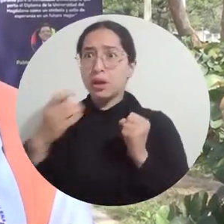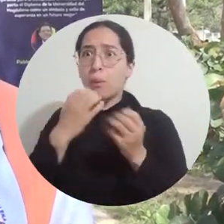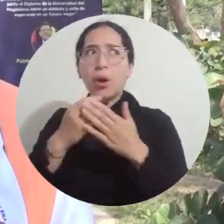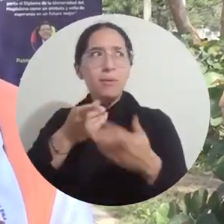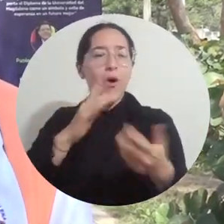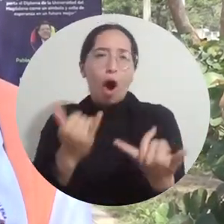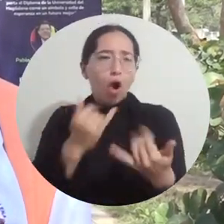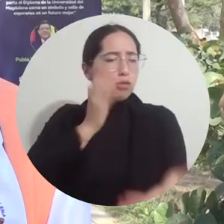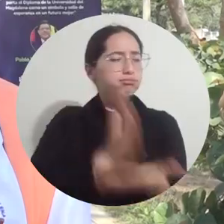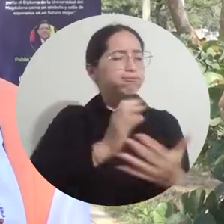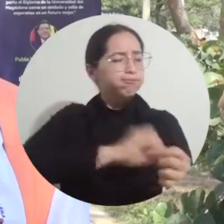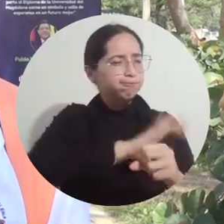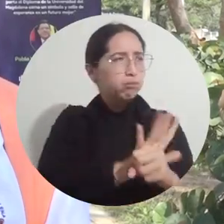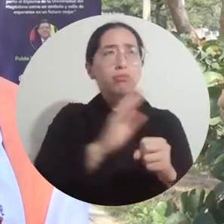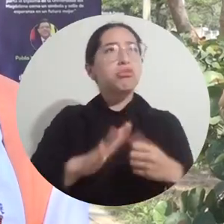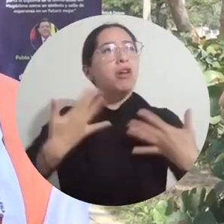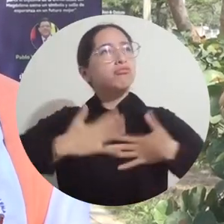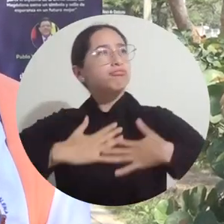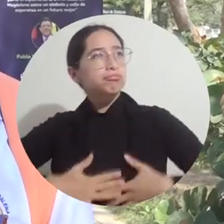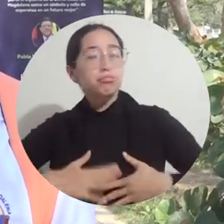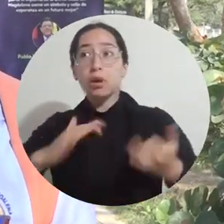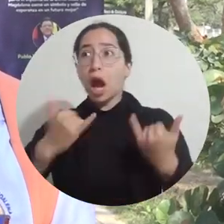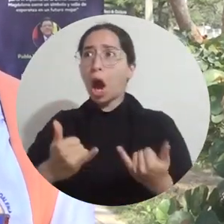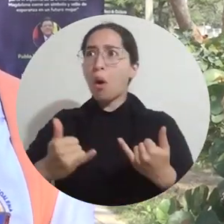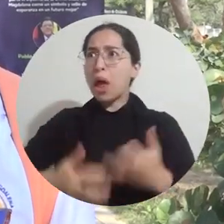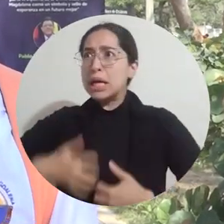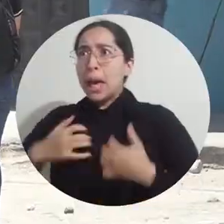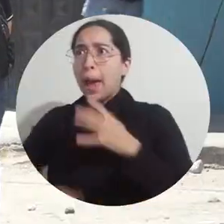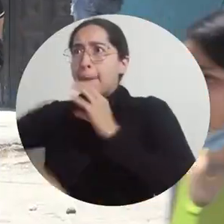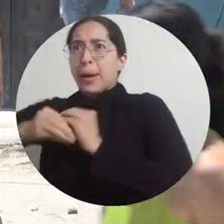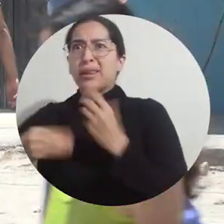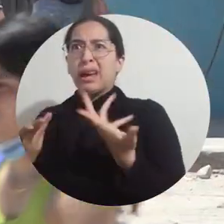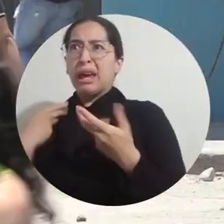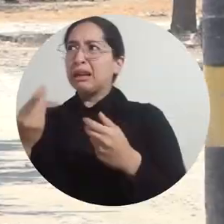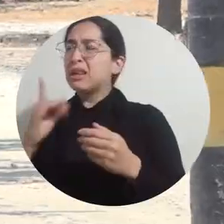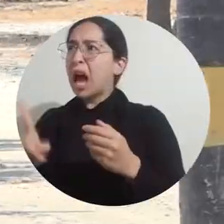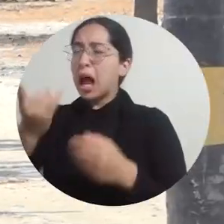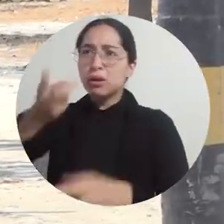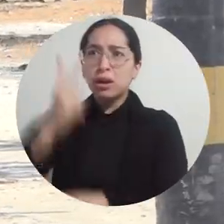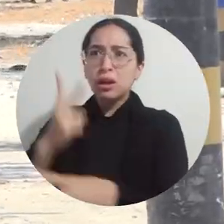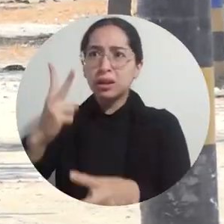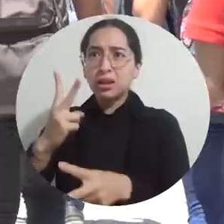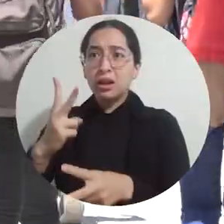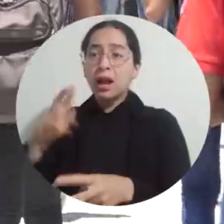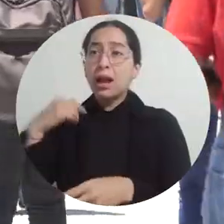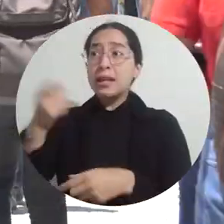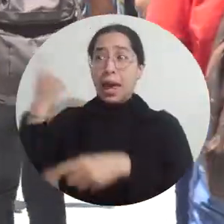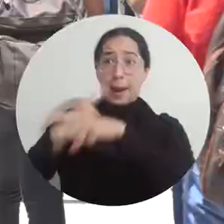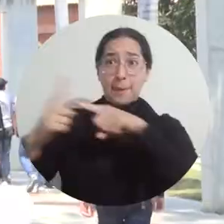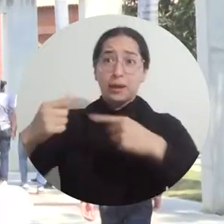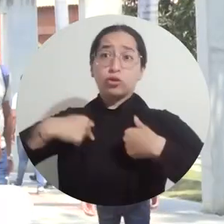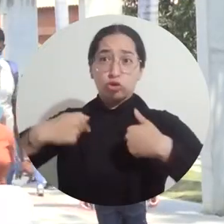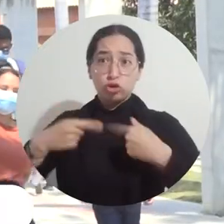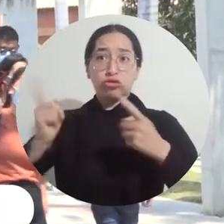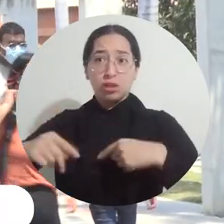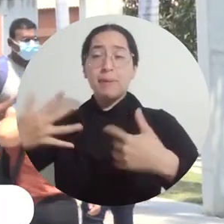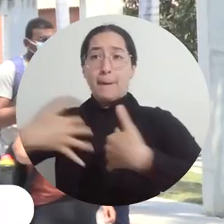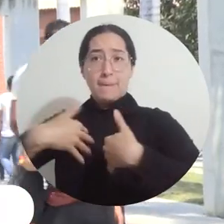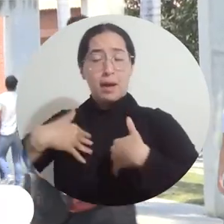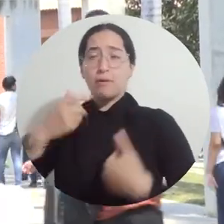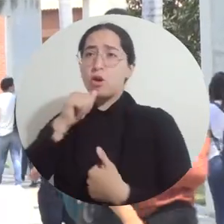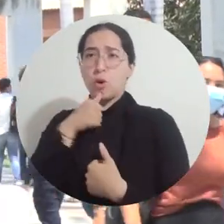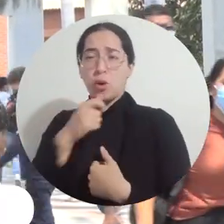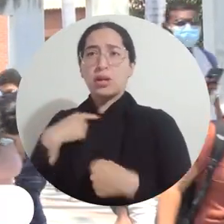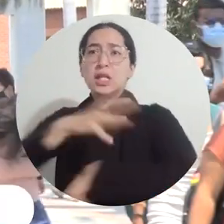que después de haber superado la pandemia, hoy en día el miedo a los estudiantes sea la inseguridad. Nos da miedo, yo fui atracado hace una semana,